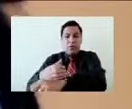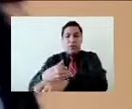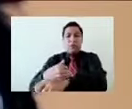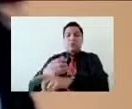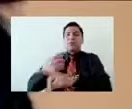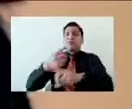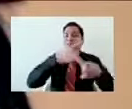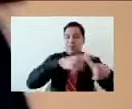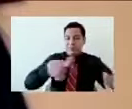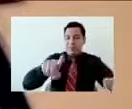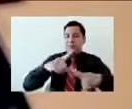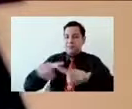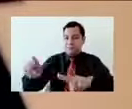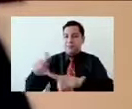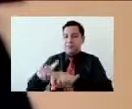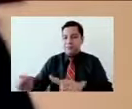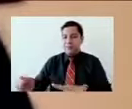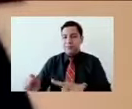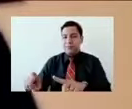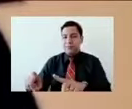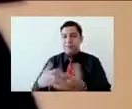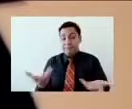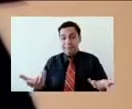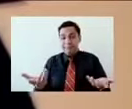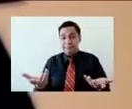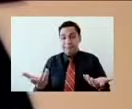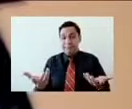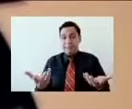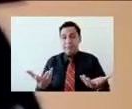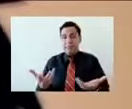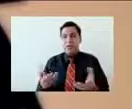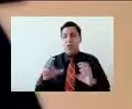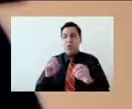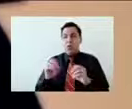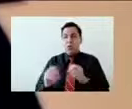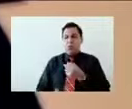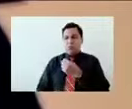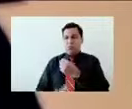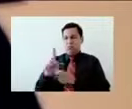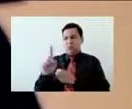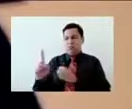mucho más empático en decir, tiene que ver contigo, no conmigo.